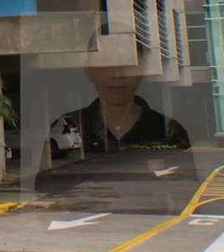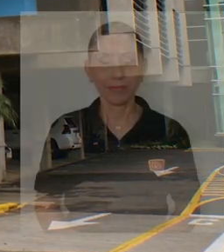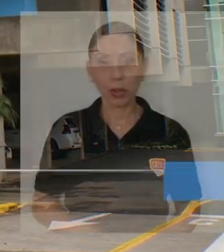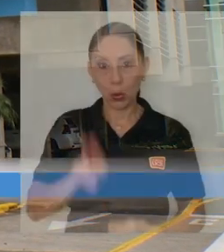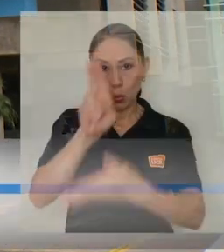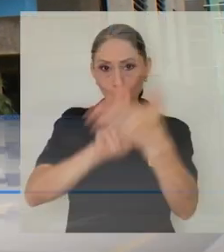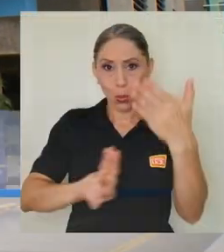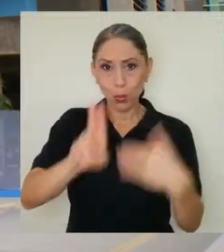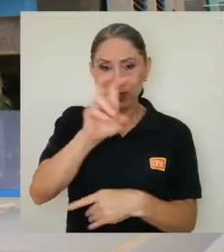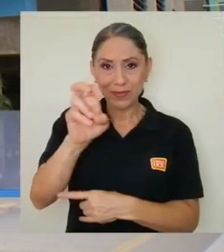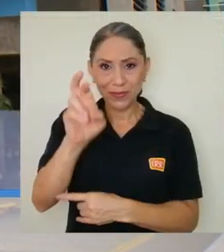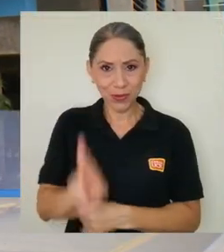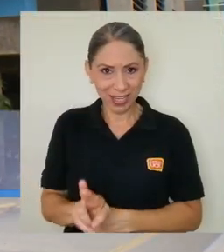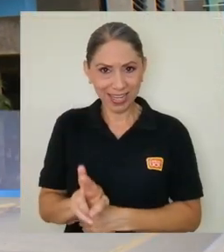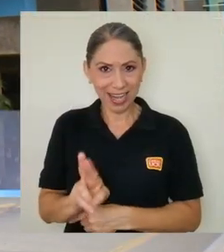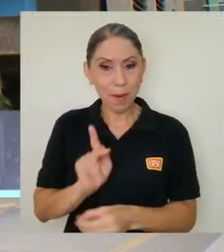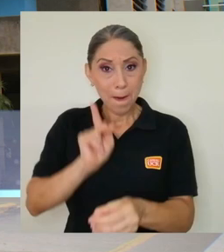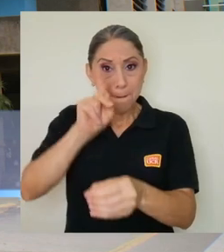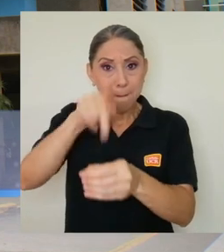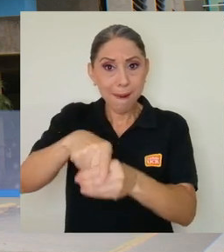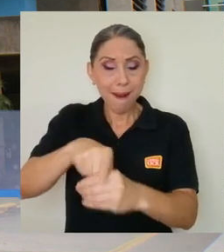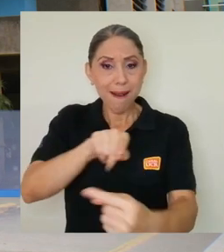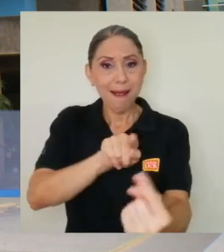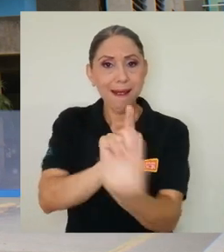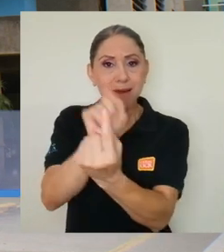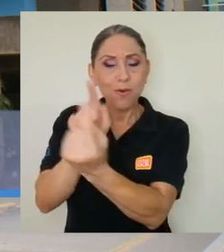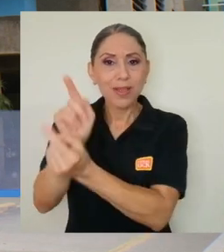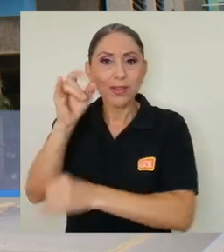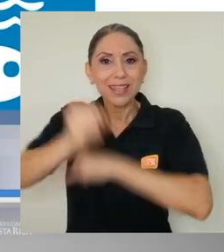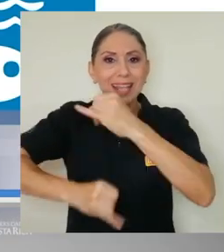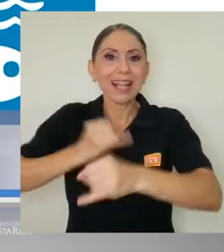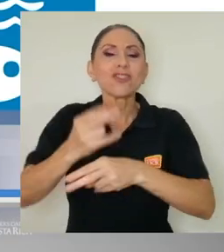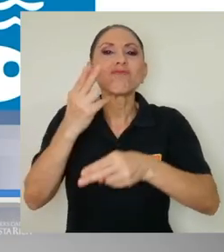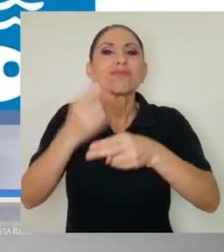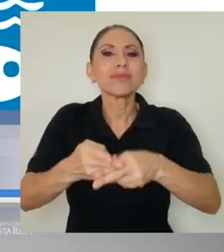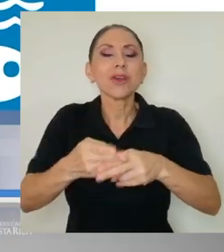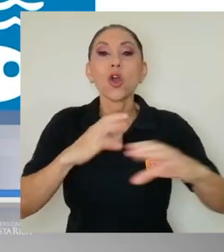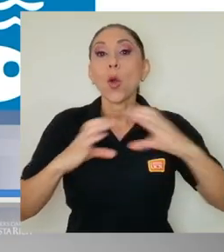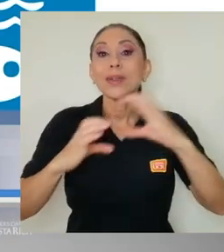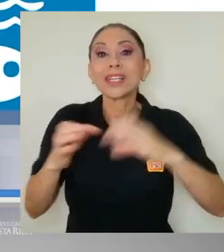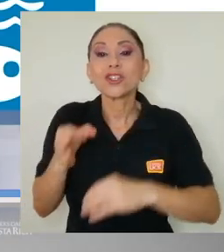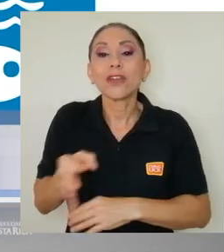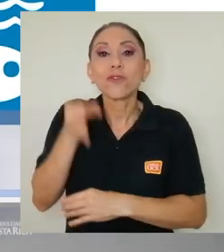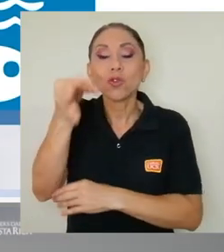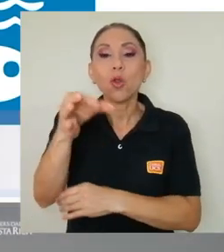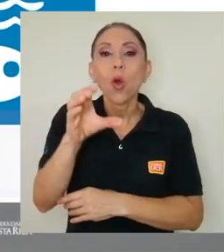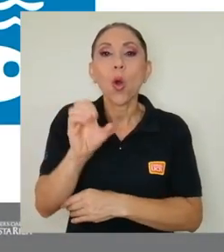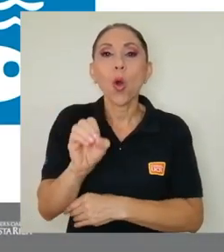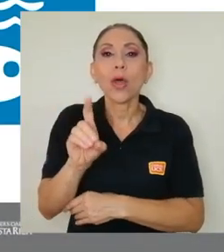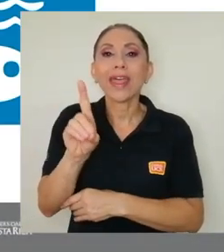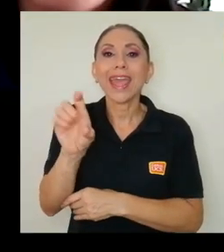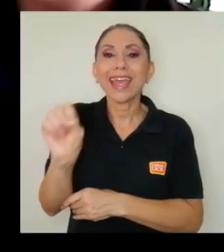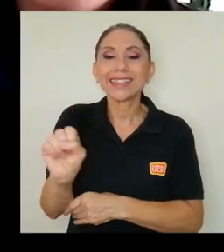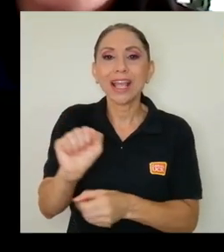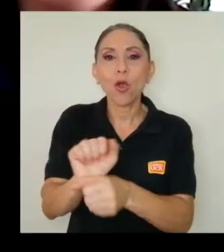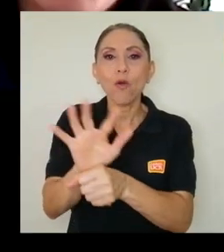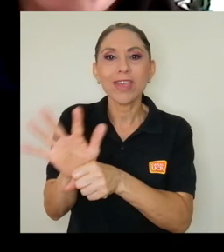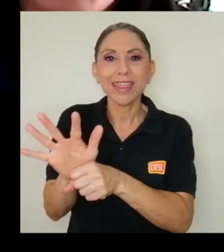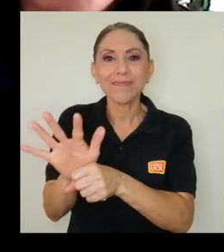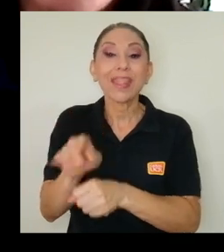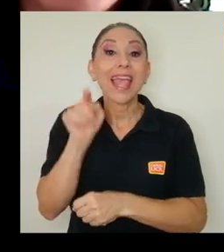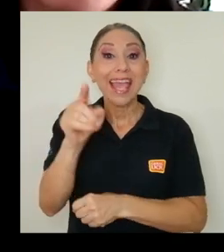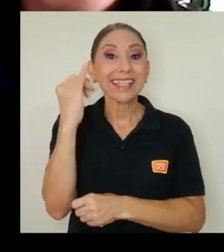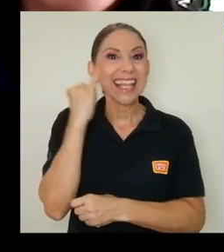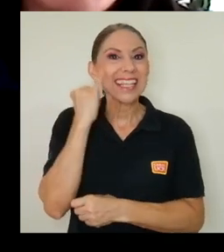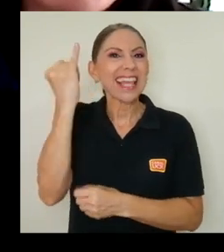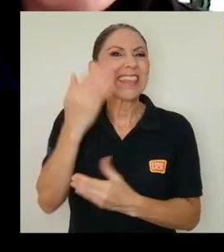La Universidad de Costa Rica formó parte del encuentro internacional llamado Conversaciones de Futuro ODS-COVID. Se trata de una